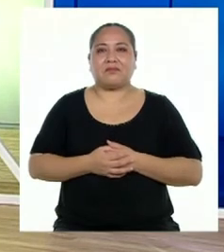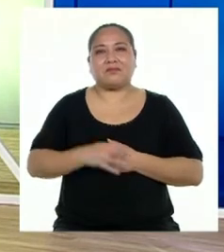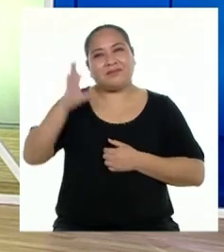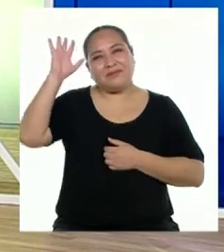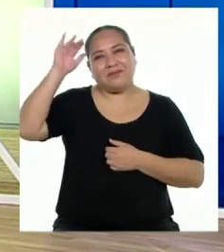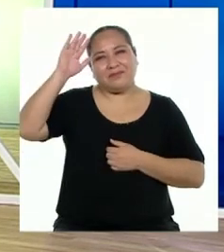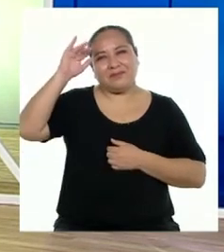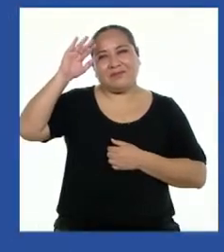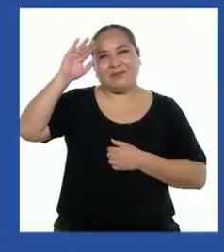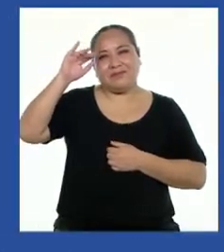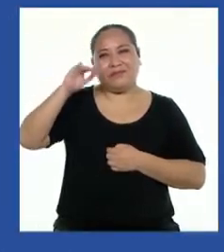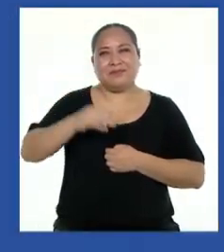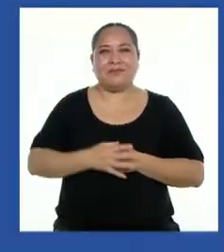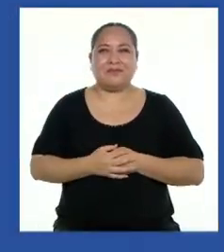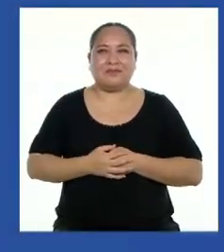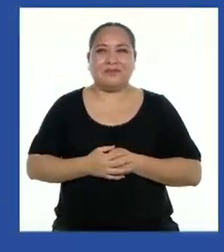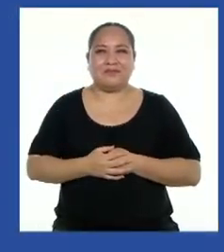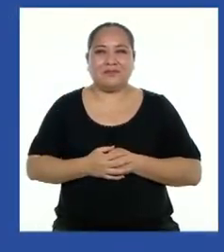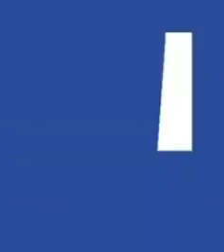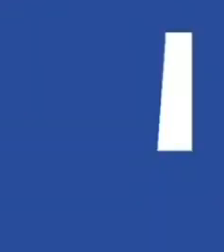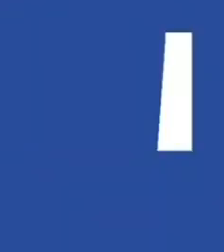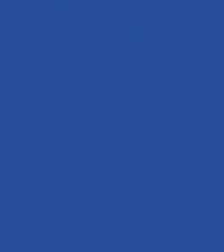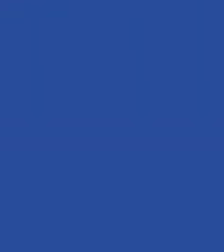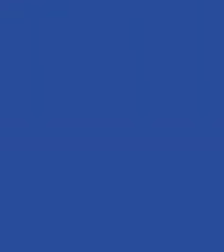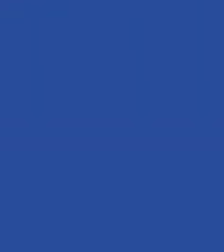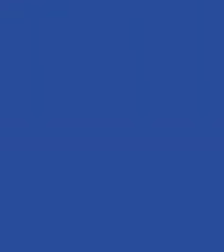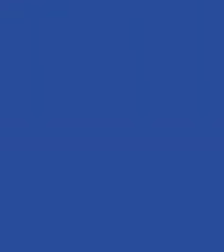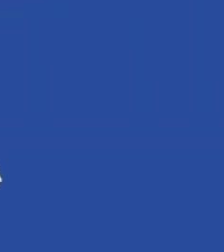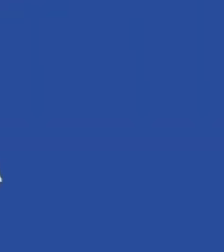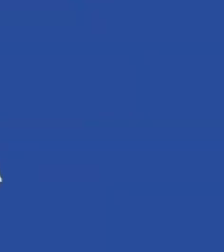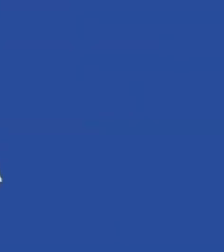¡Chao! Adiós. Adiós.